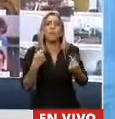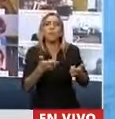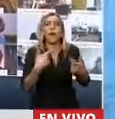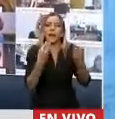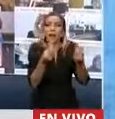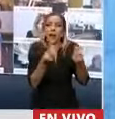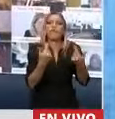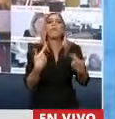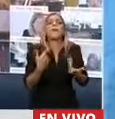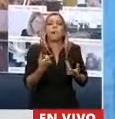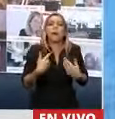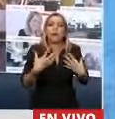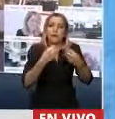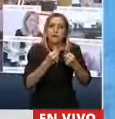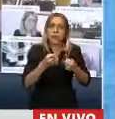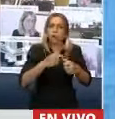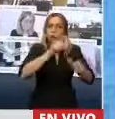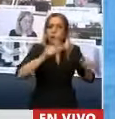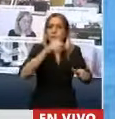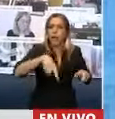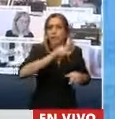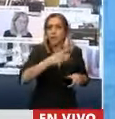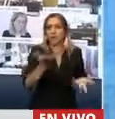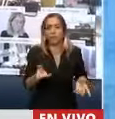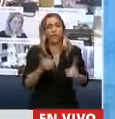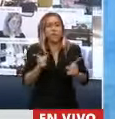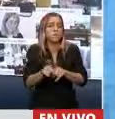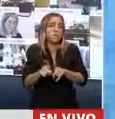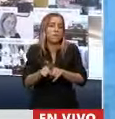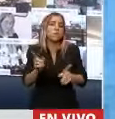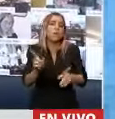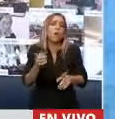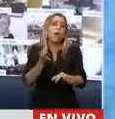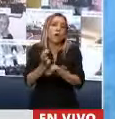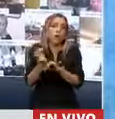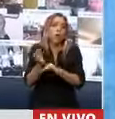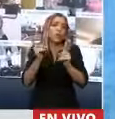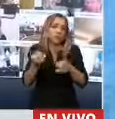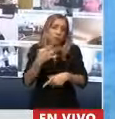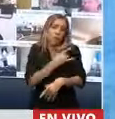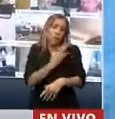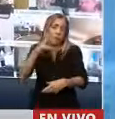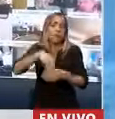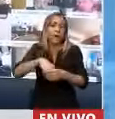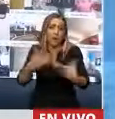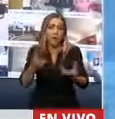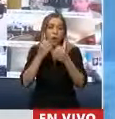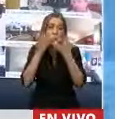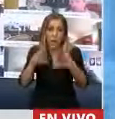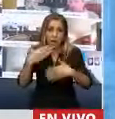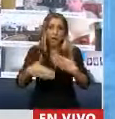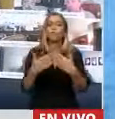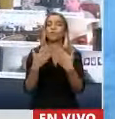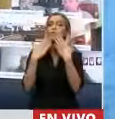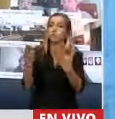y de salud y educativa que tiene la fonaudiología. Muchas gracias, señor presidente. Y hoy